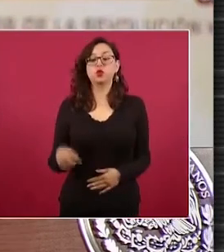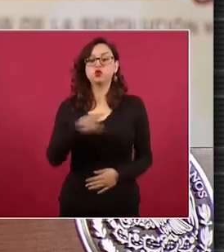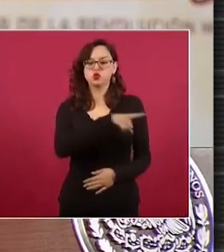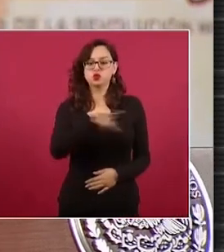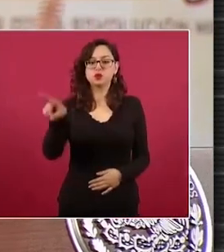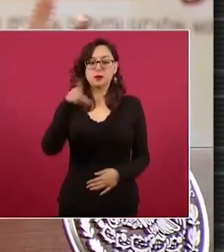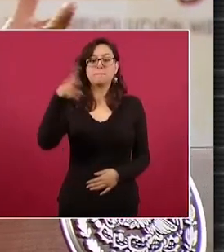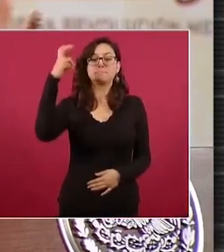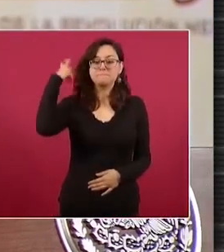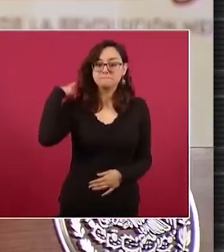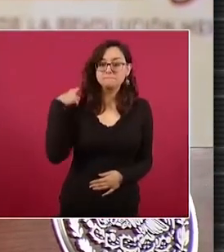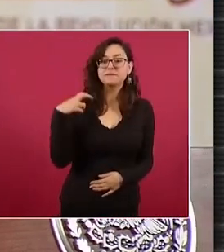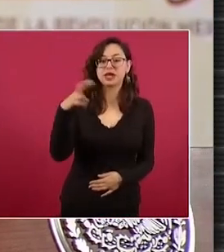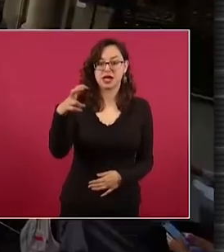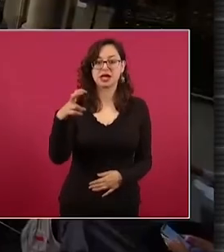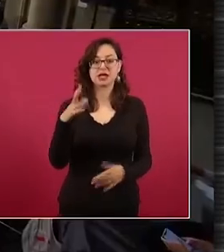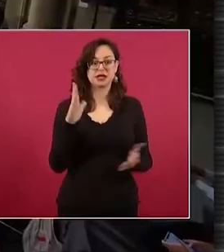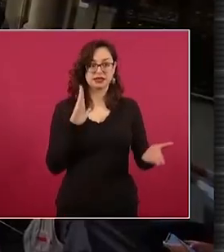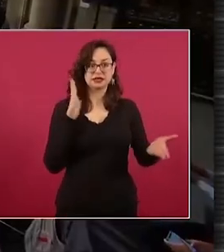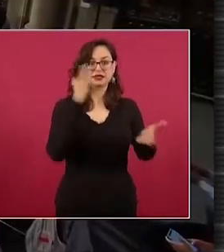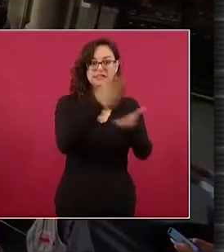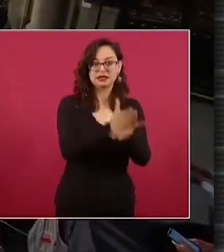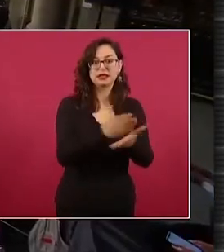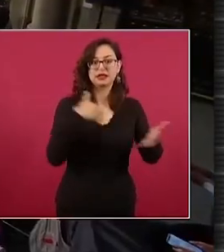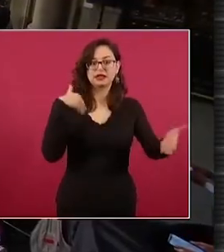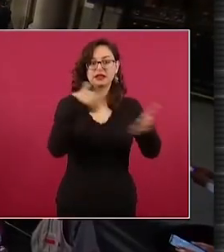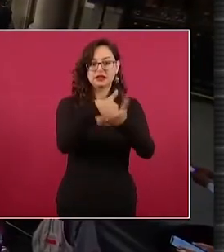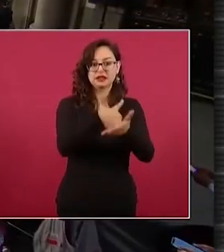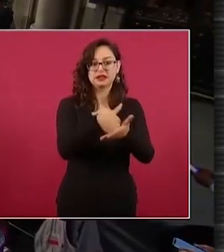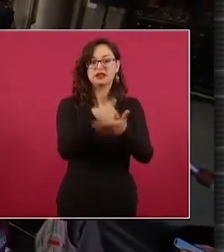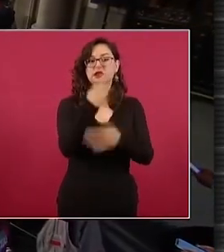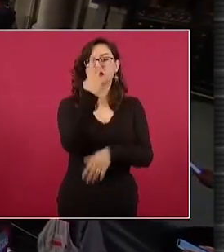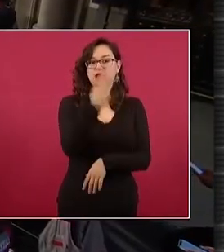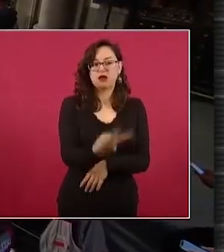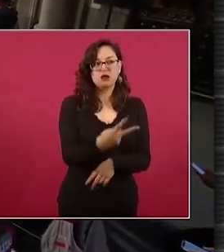observen cómo está.